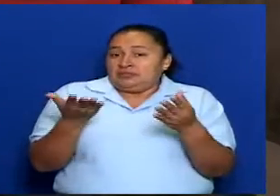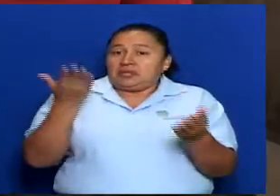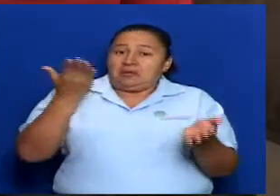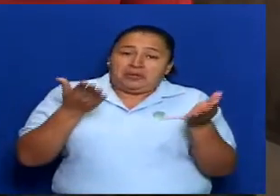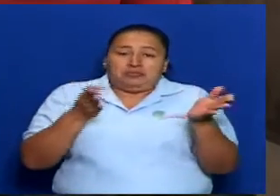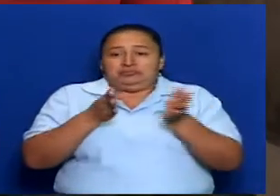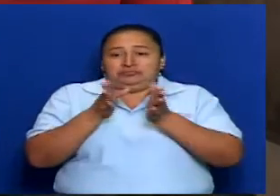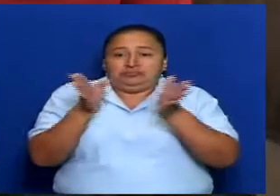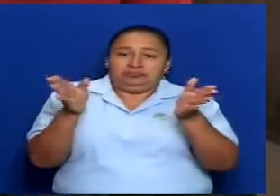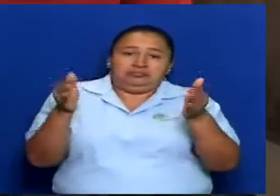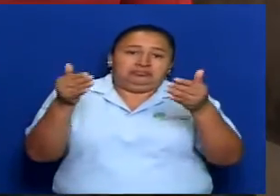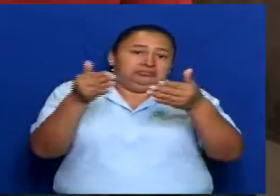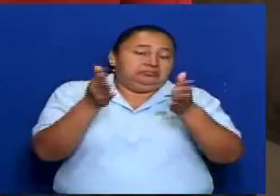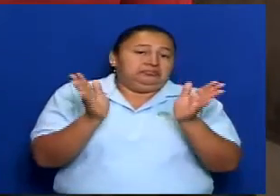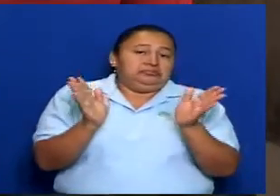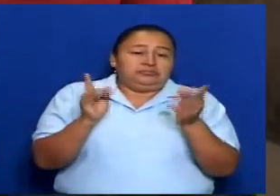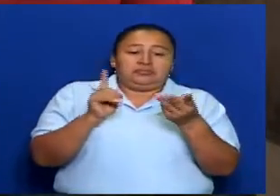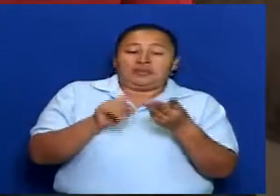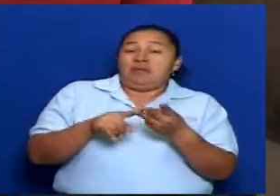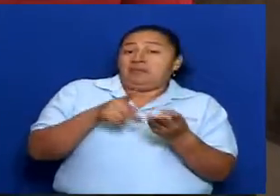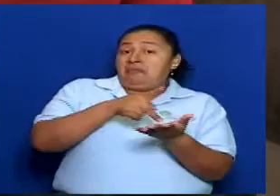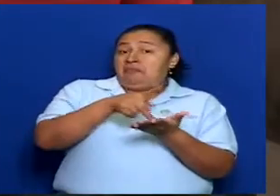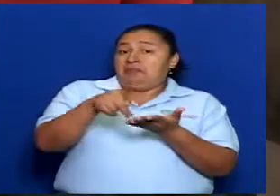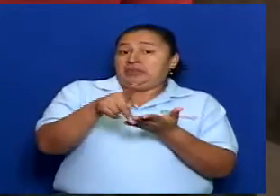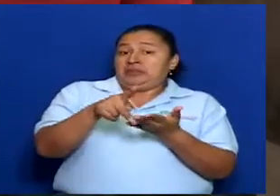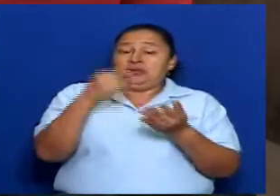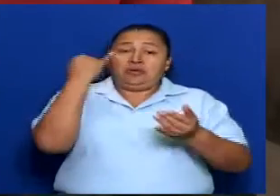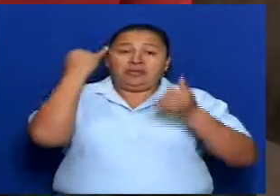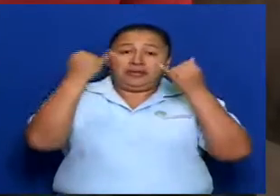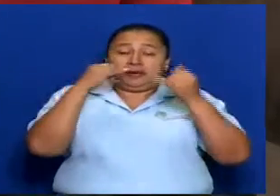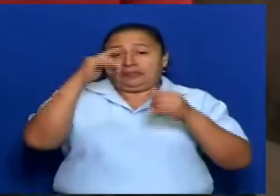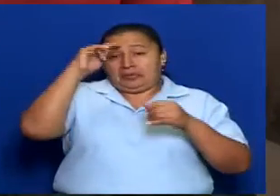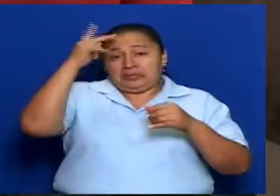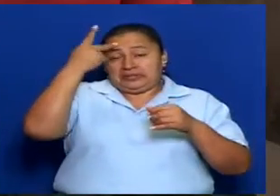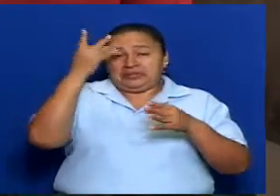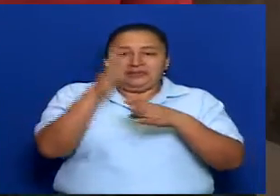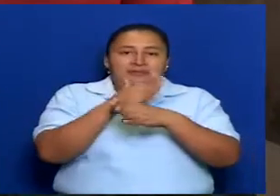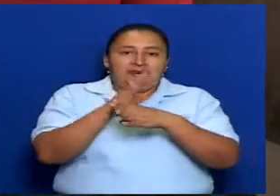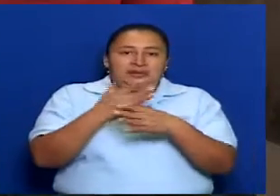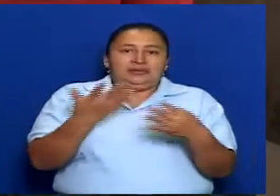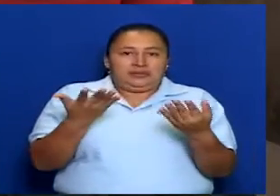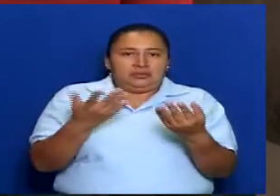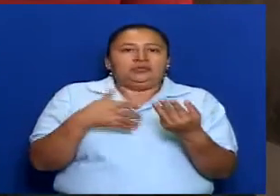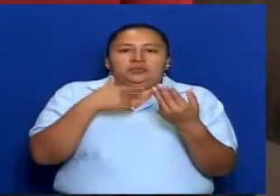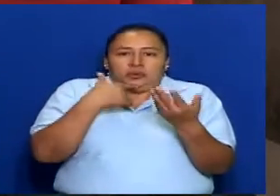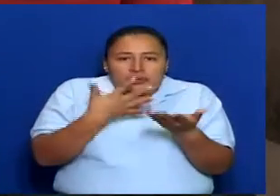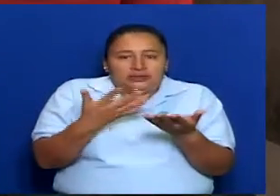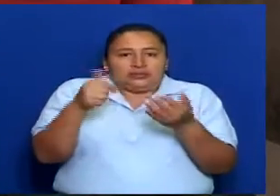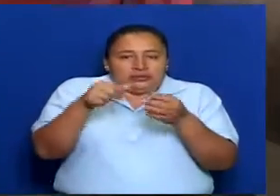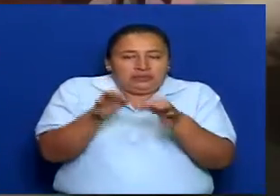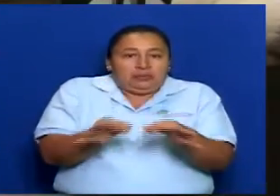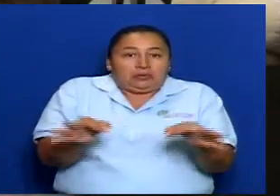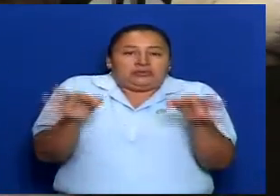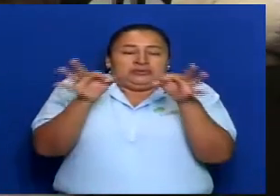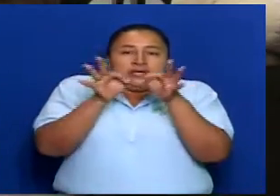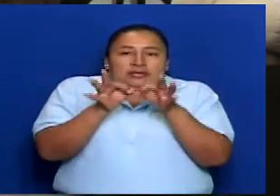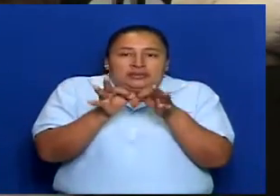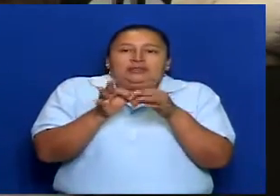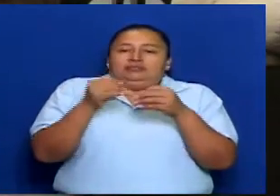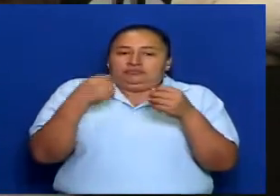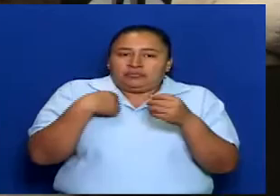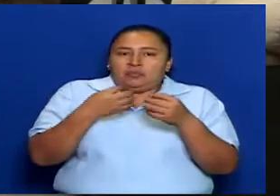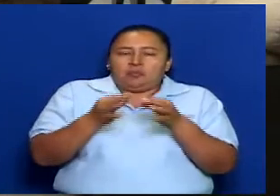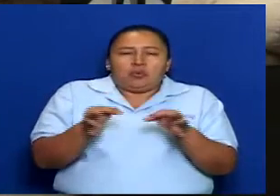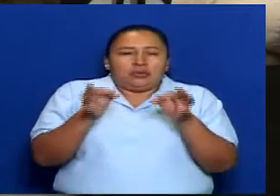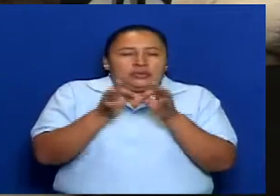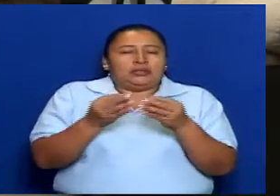variar. Partidos diferentes, igualmente. Entonces, eso hace que sea una gran riqueza que es